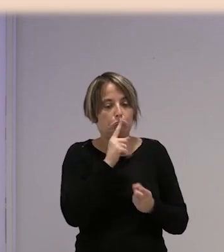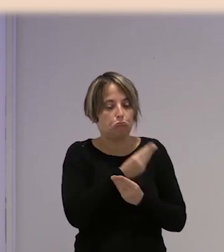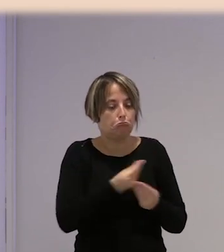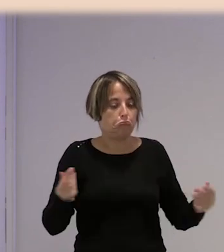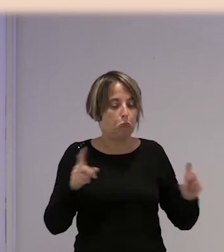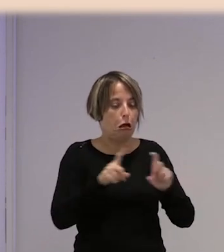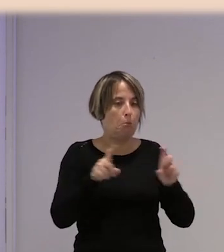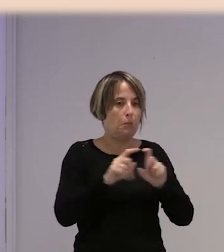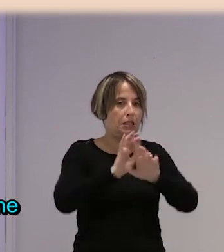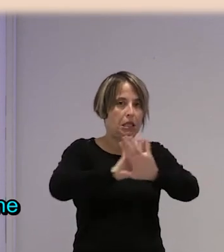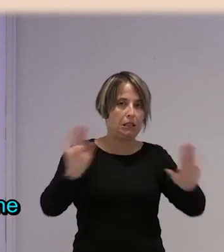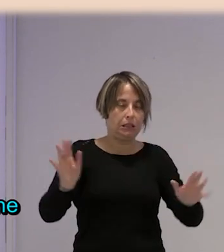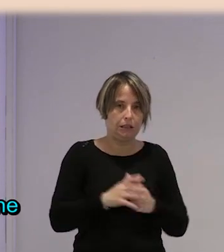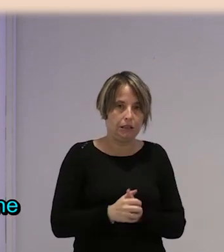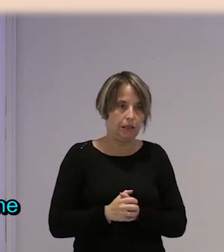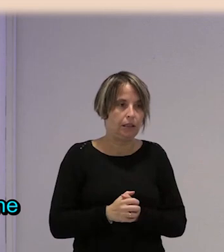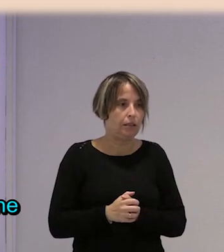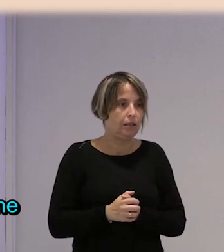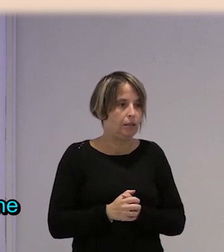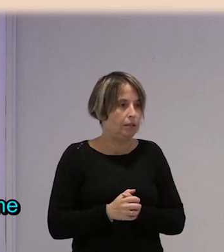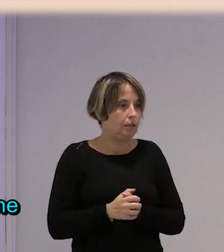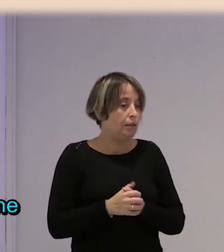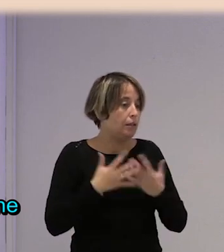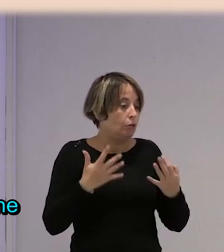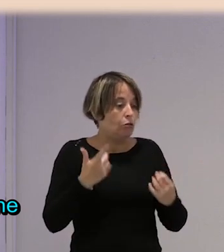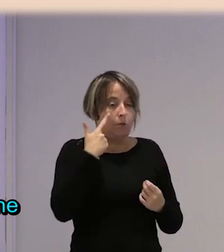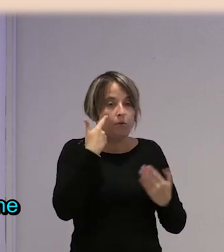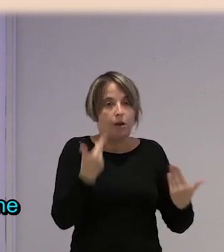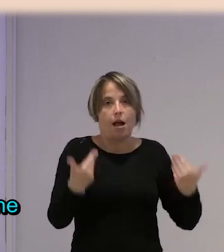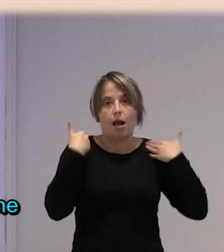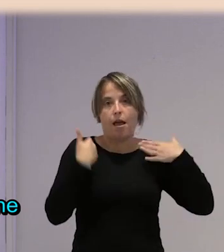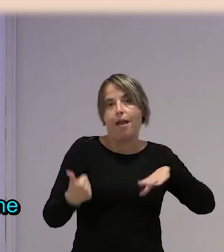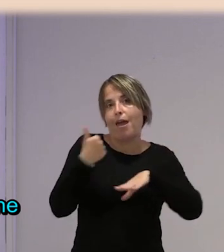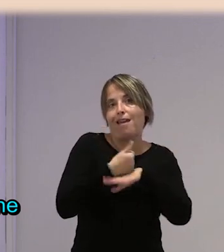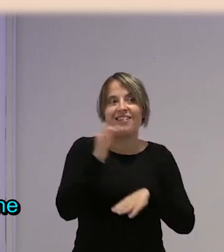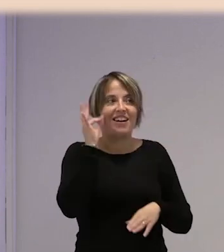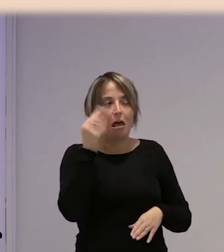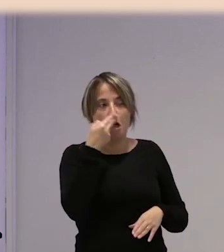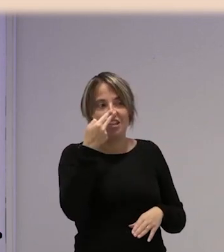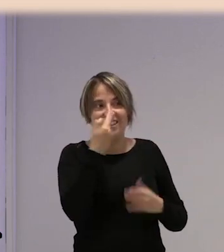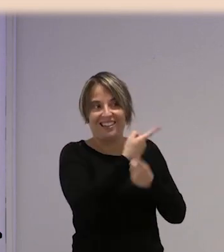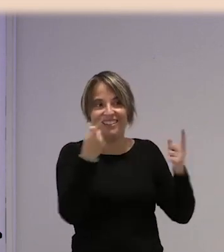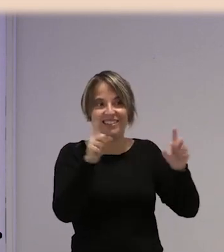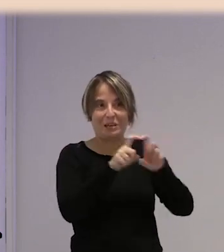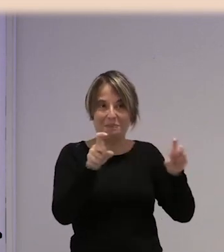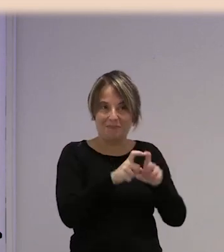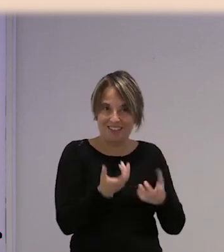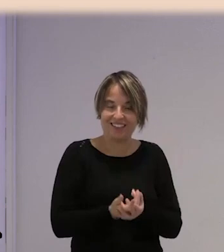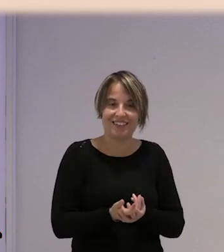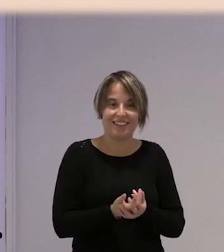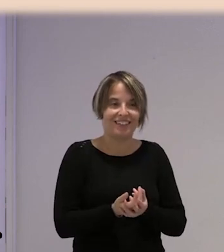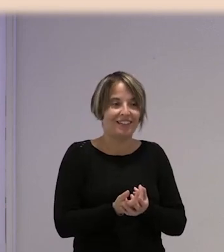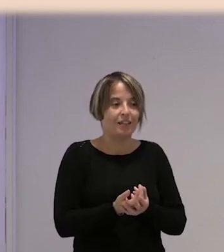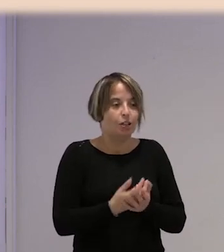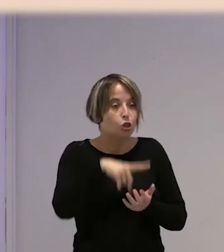dentro de la empresa, sabe, entonces pues una encargada así pues le conviene a todas las empresas tenerla, de hecho, yo no sé cómo las